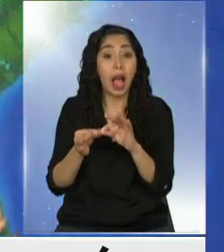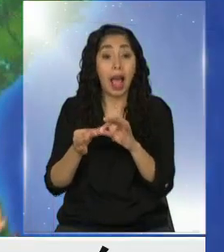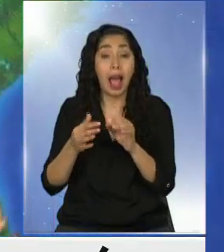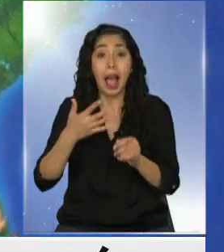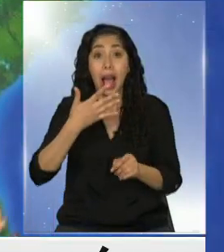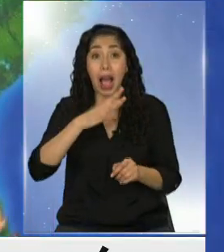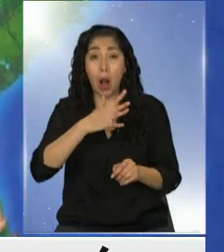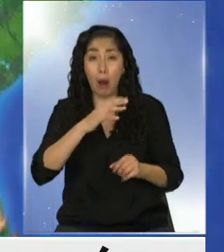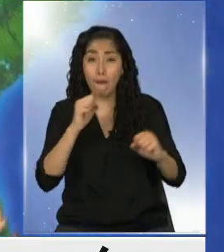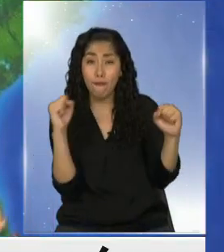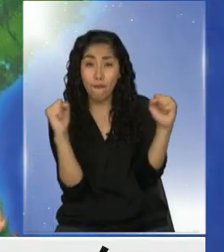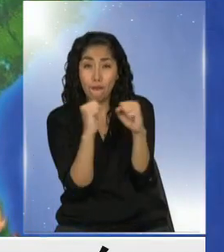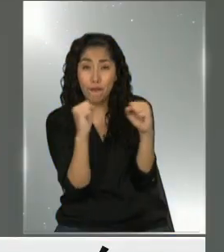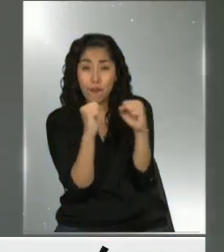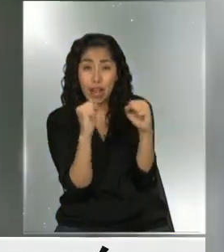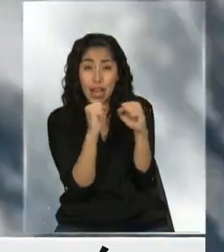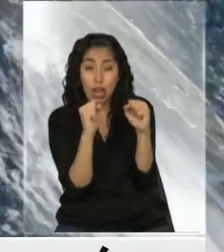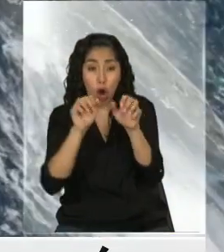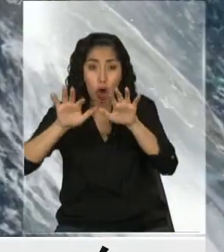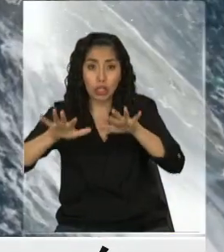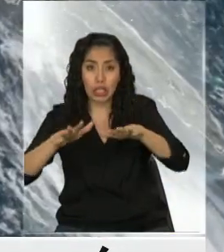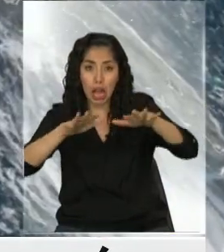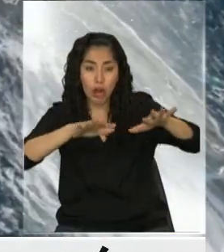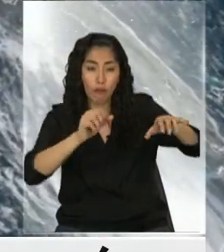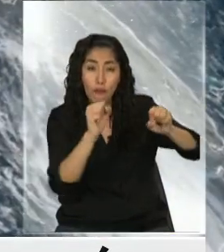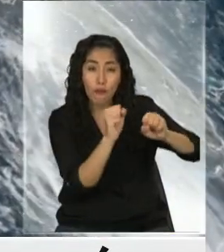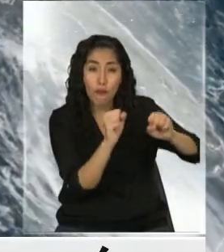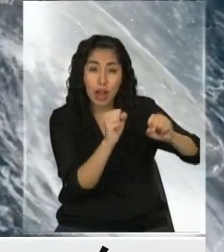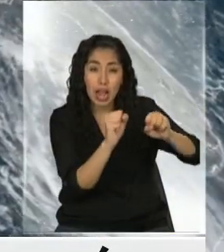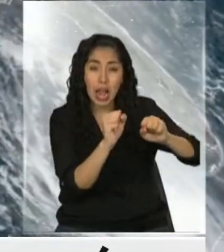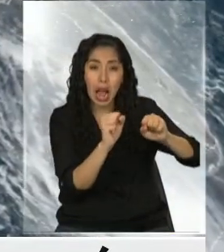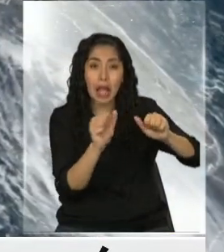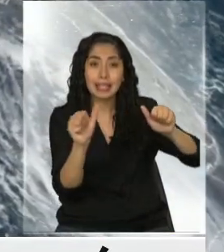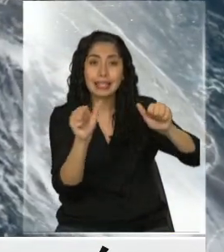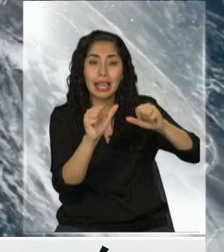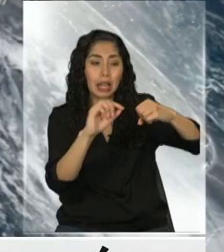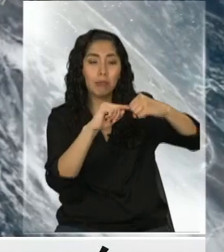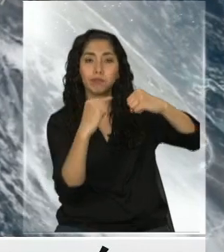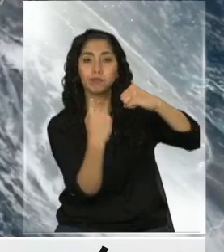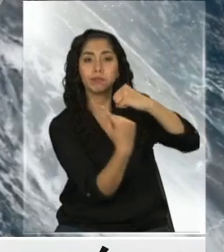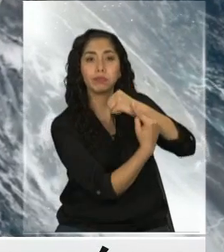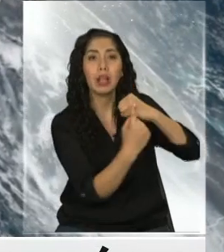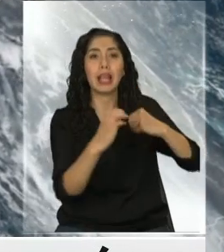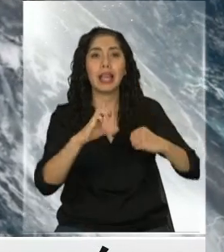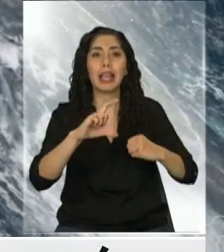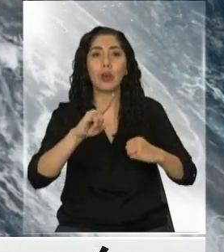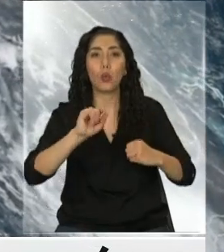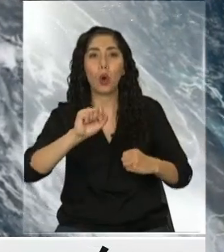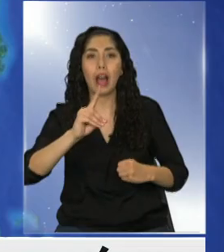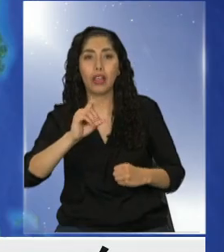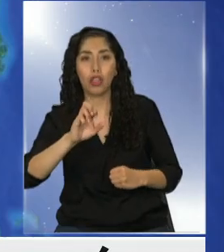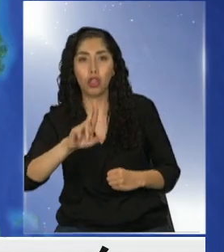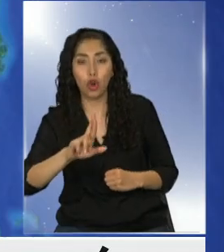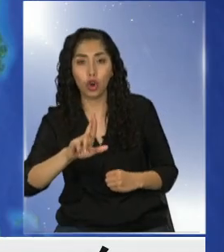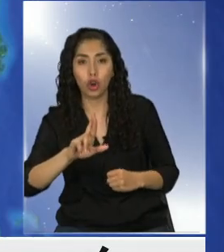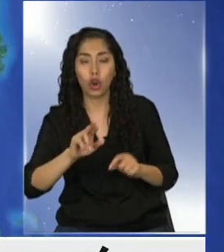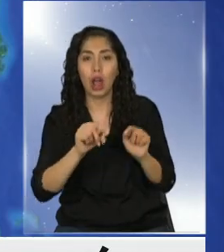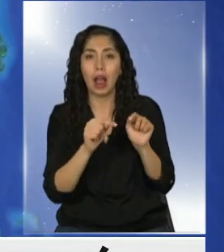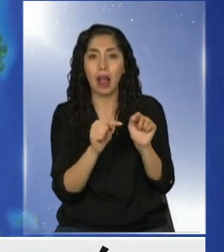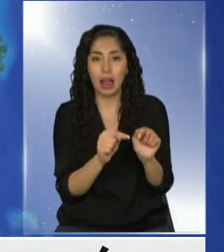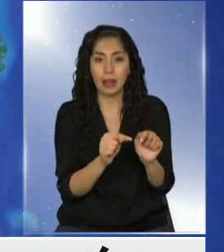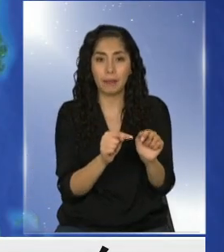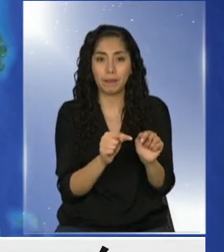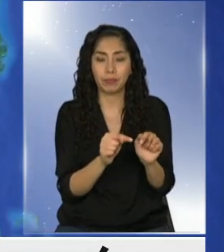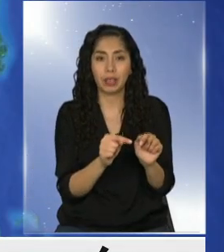parte superficial del Océano Pacífico, cerca del Ecuador. Y pertenece, es parte del ciclo de oscilación del sur del